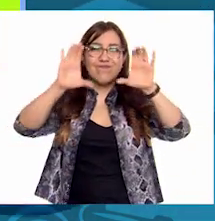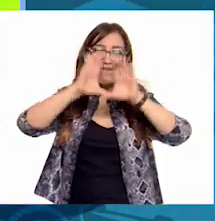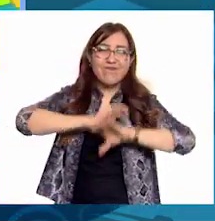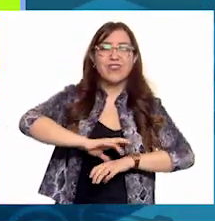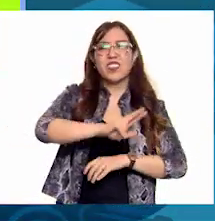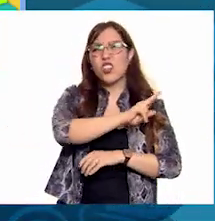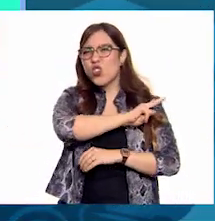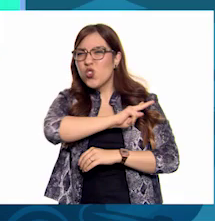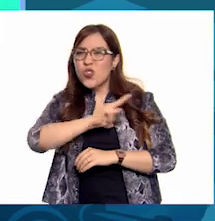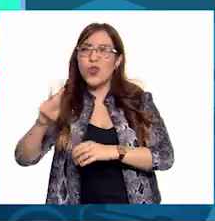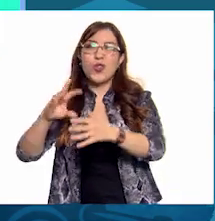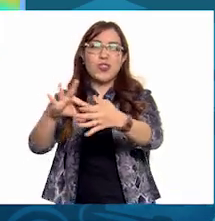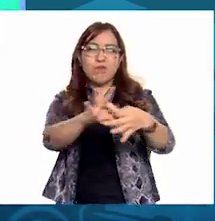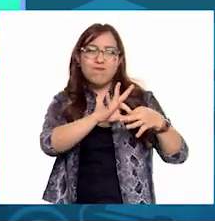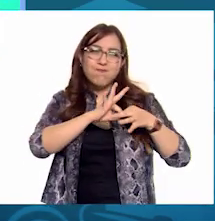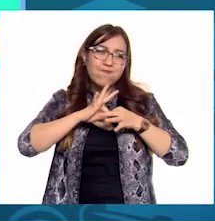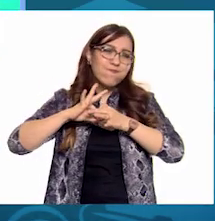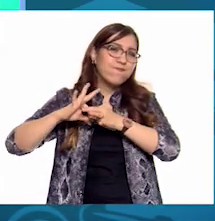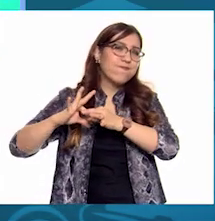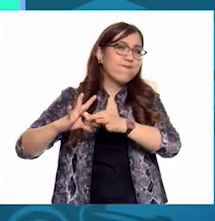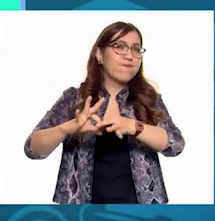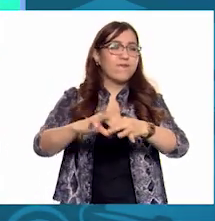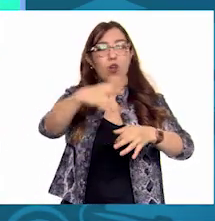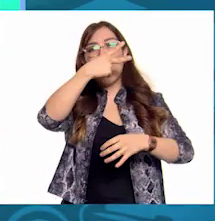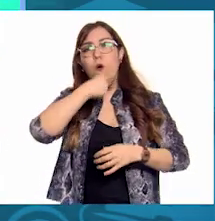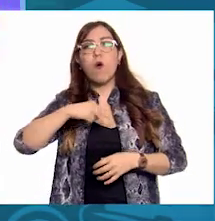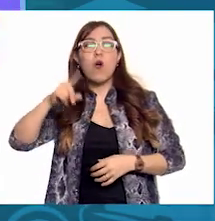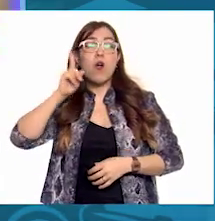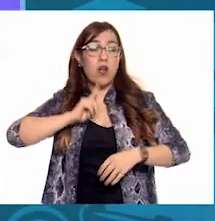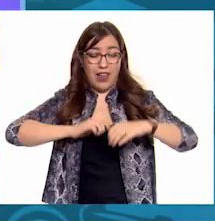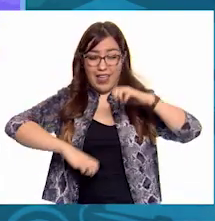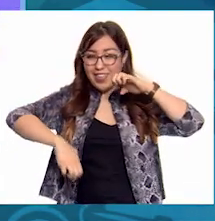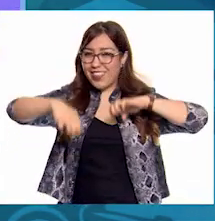plásticos, no plásticos, no